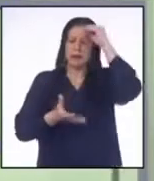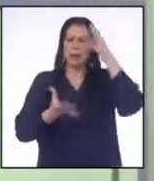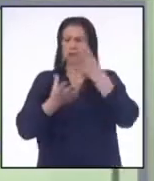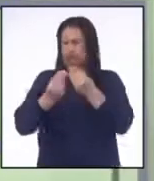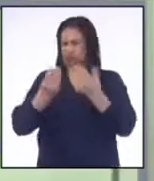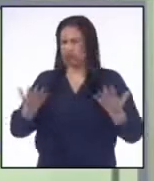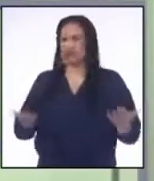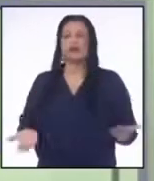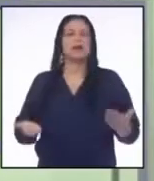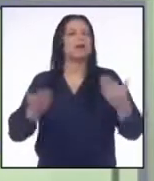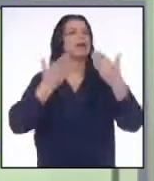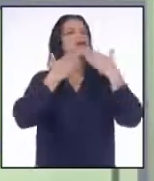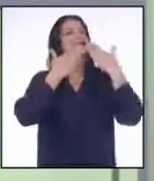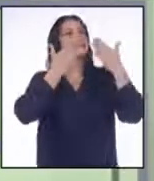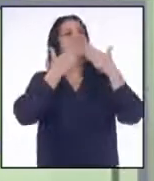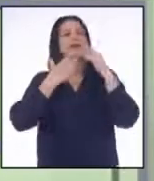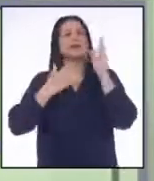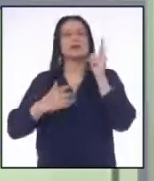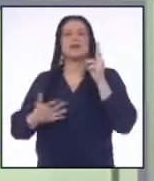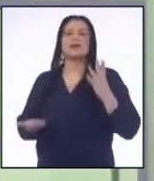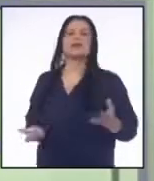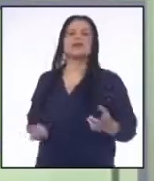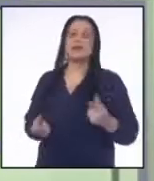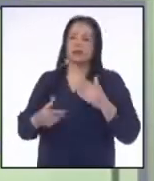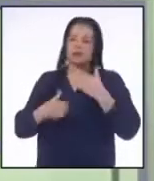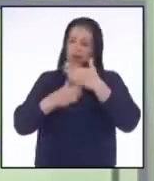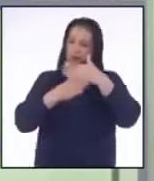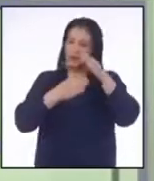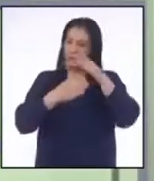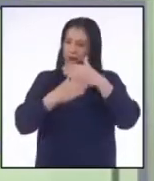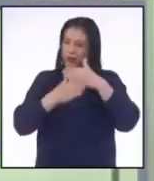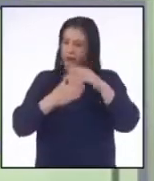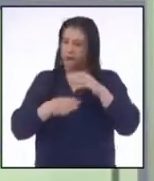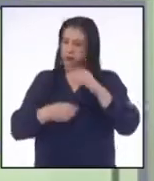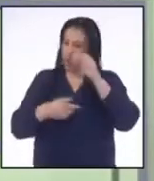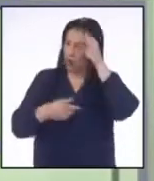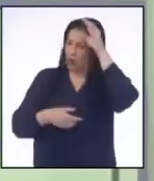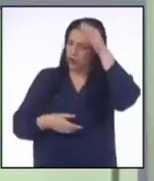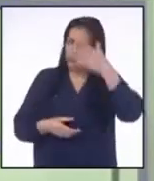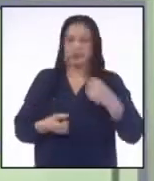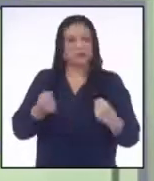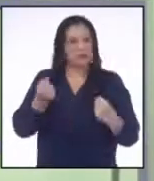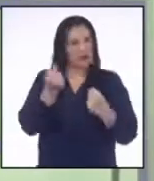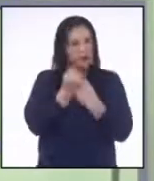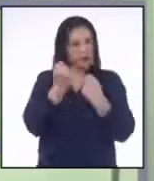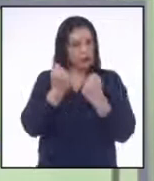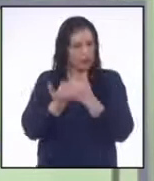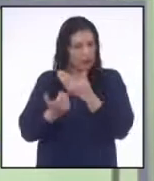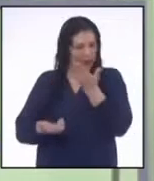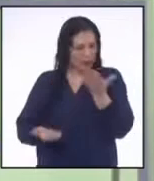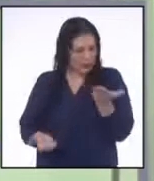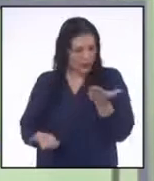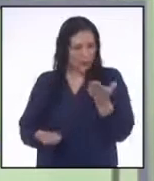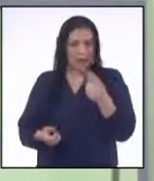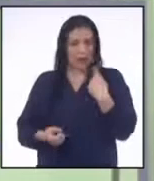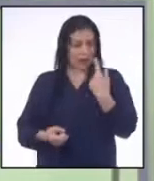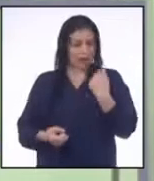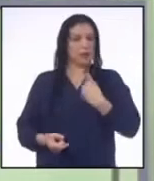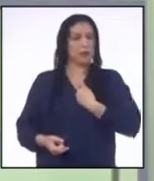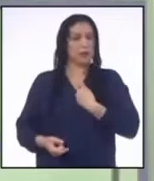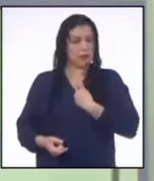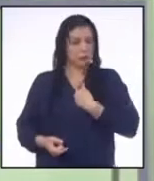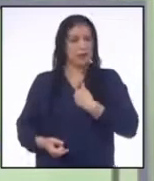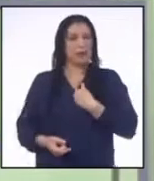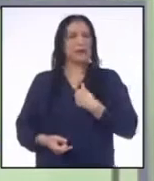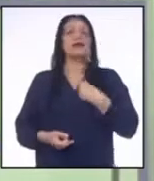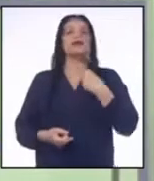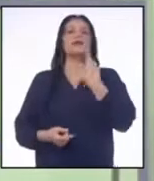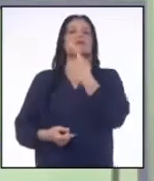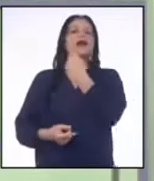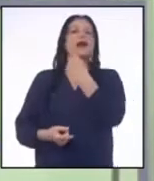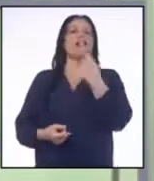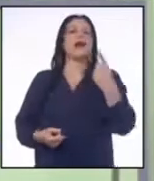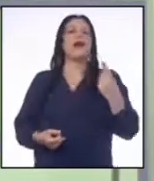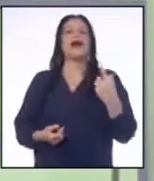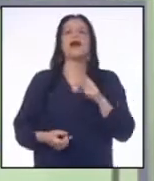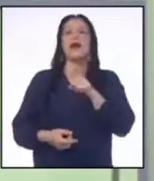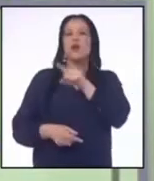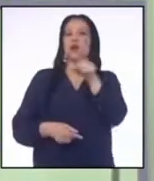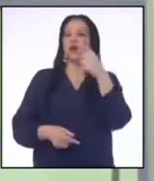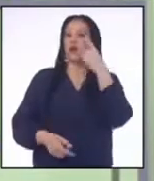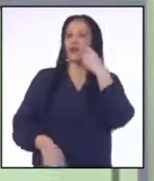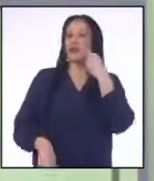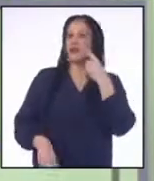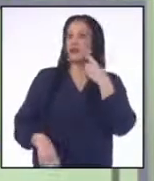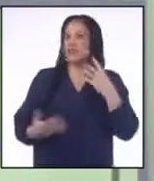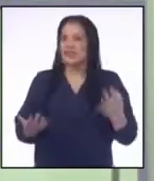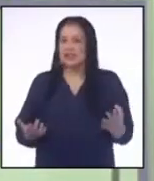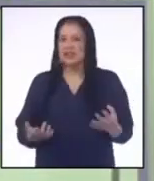Muchas gracias profesora Gisela Por compartir conocimiento y apoyo de su parte No solo para mí, sino también para cada uno de las